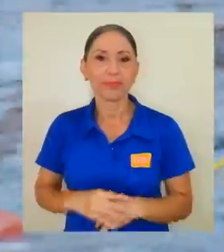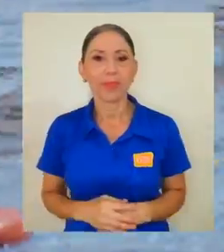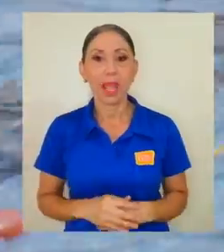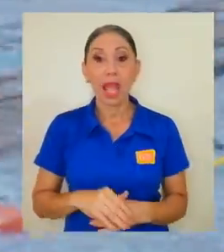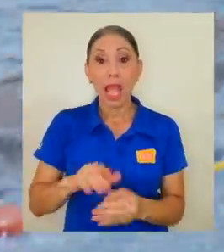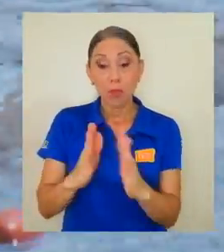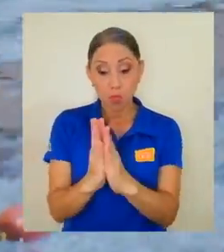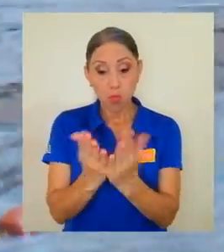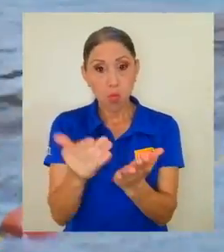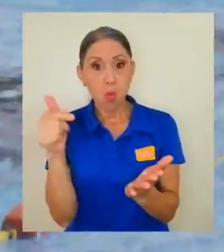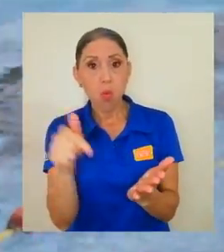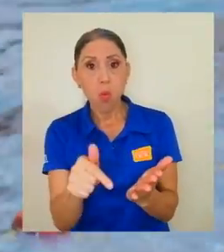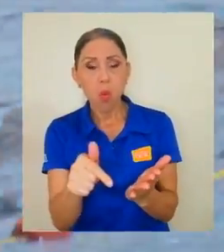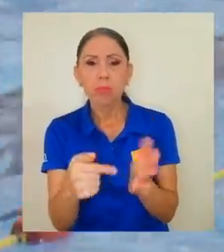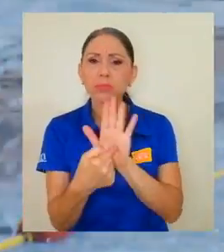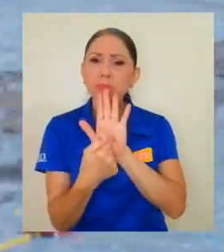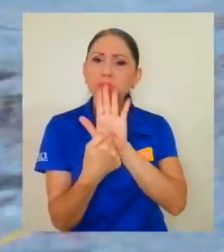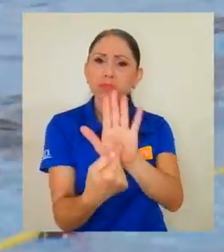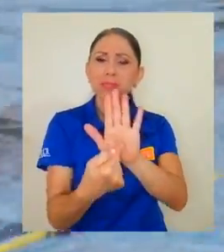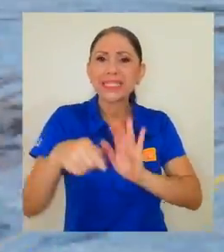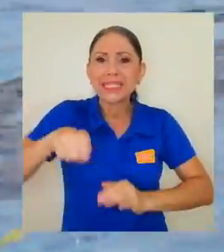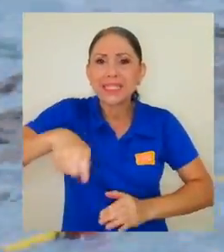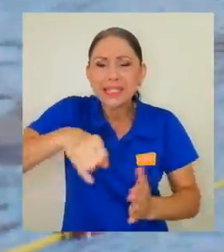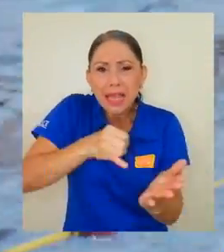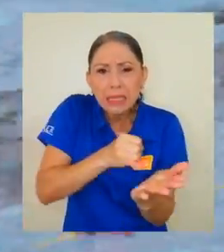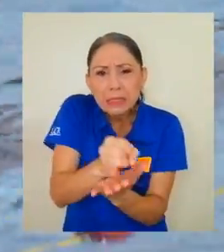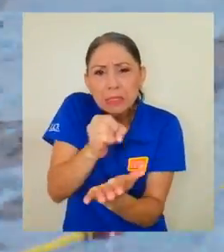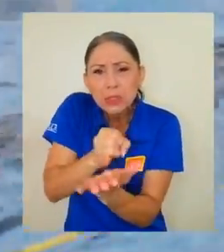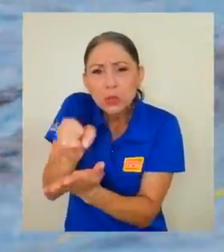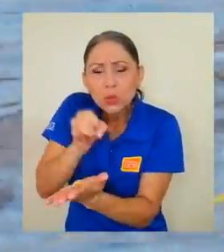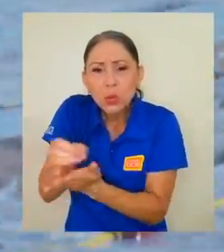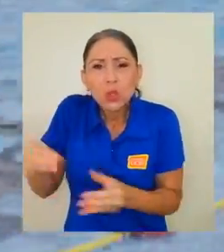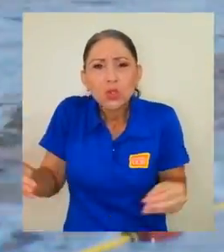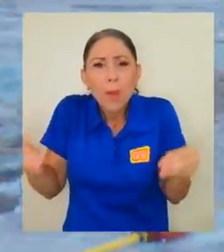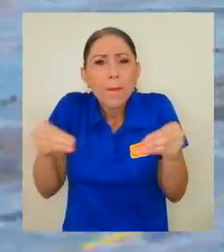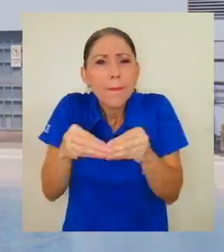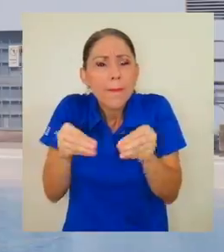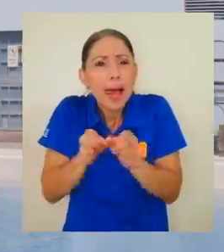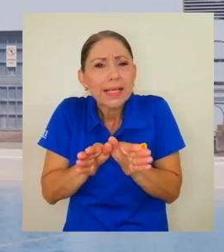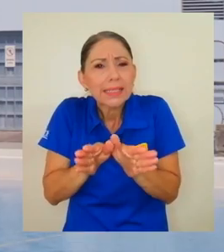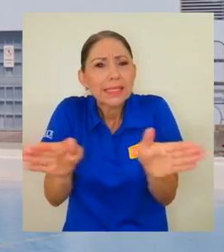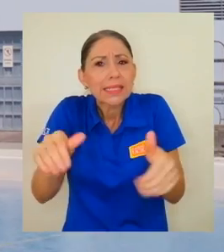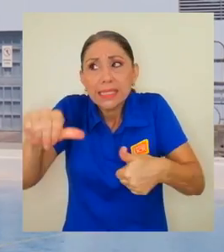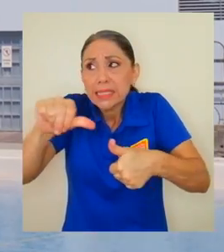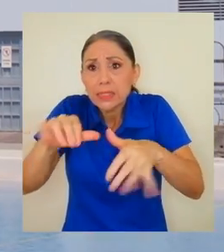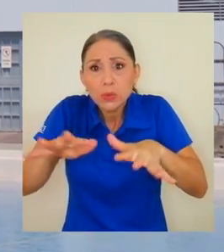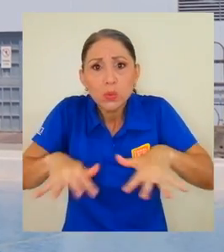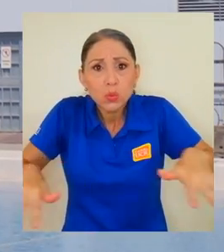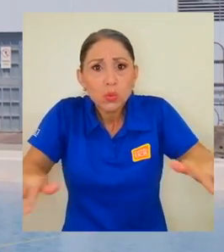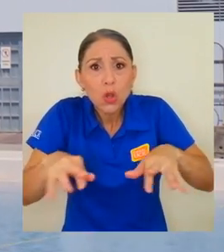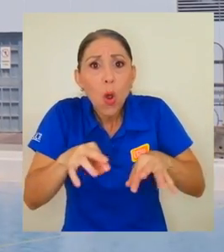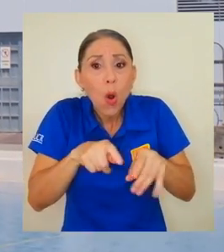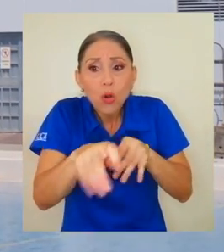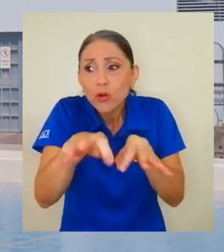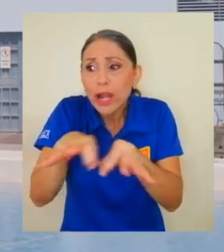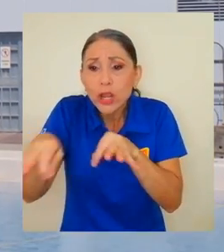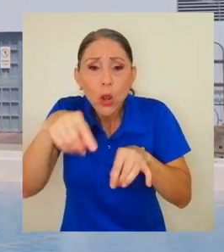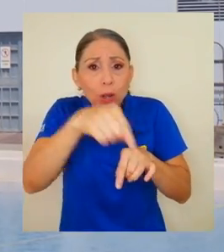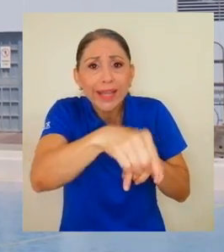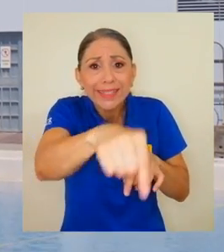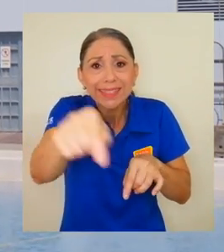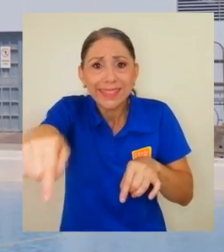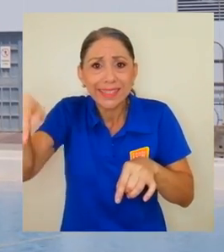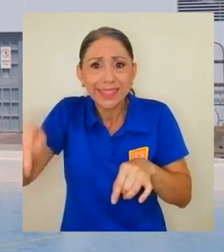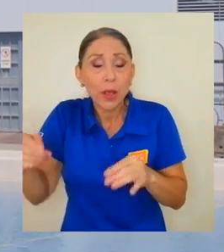La publicación revela la necesidad de hacer estudios más regionalizados, ya que no hay datos específicos de ciertos lugares